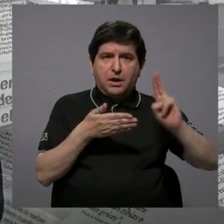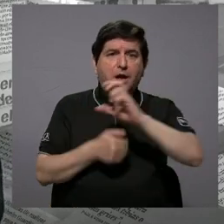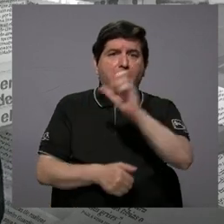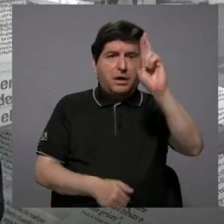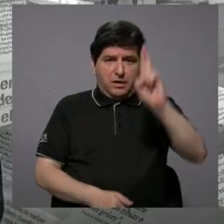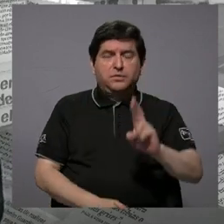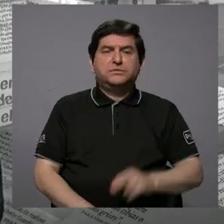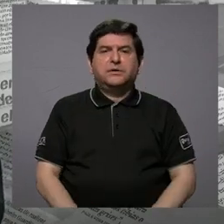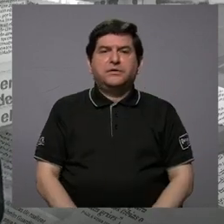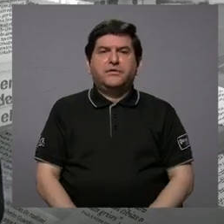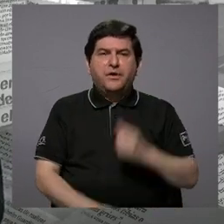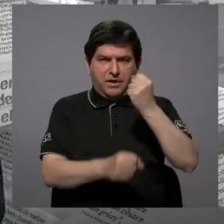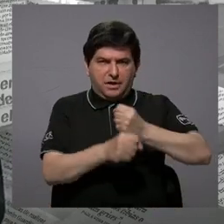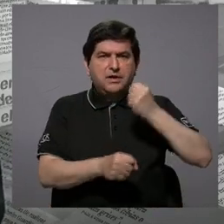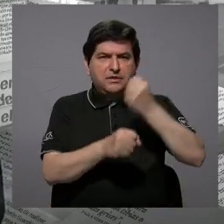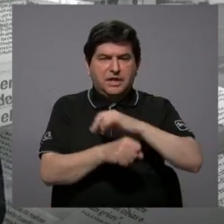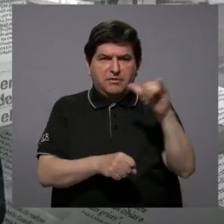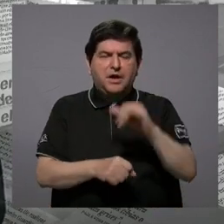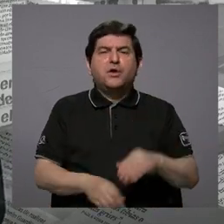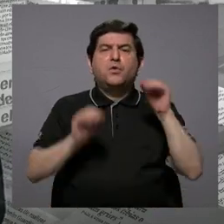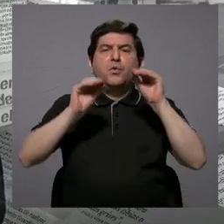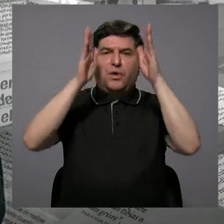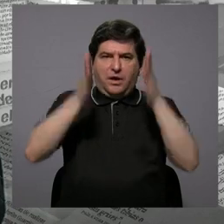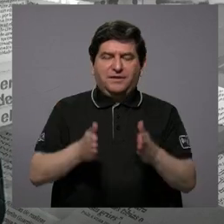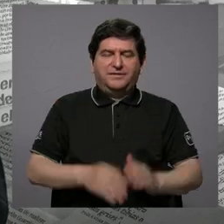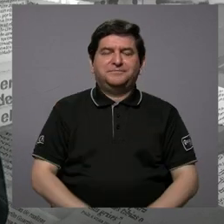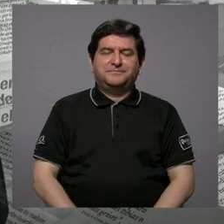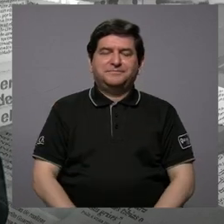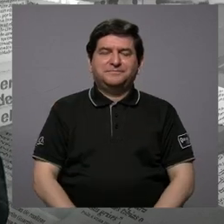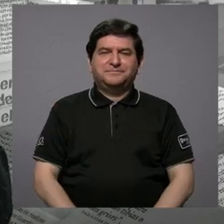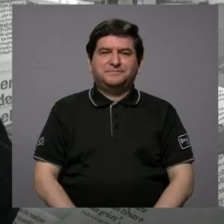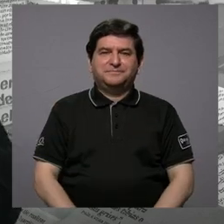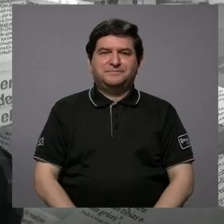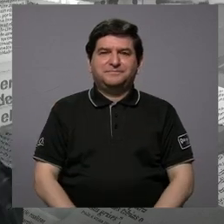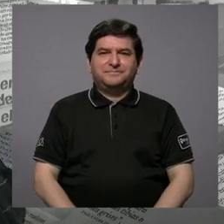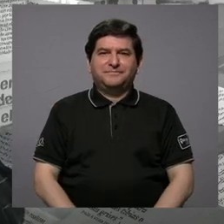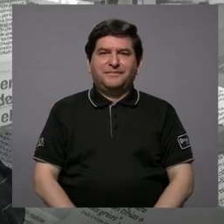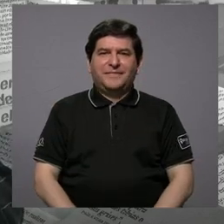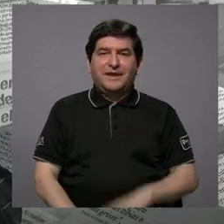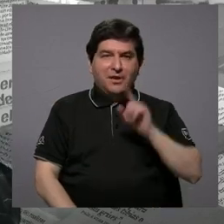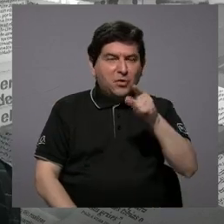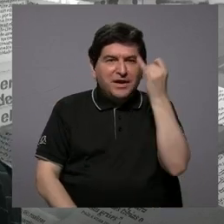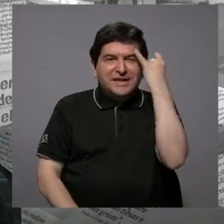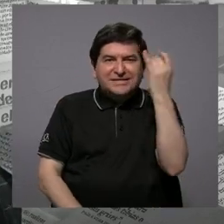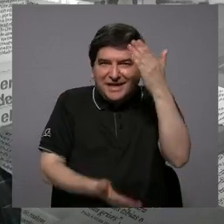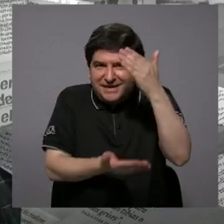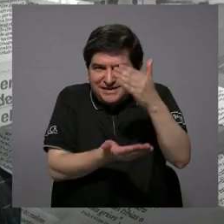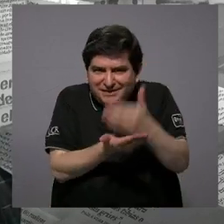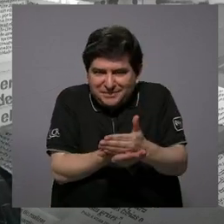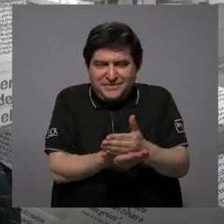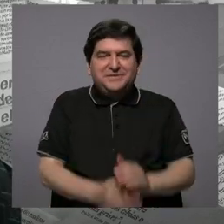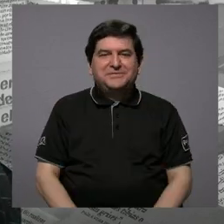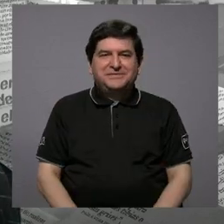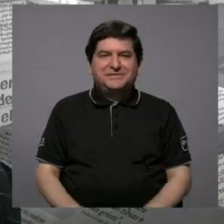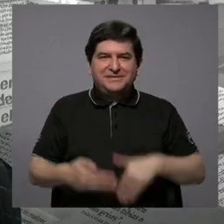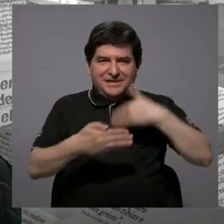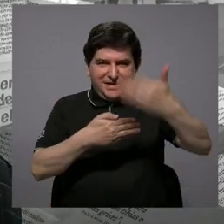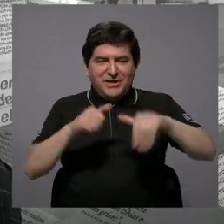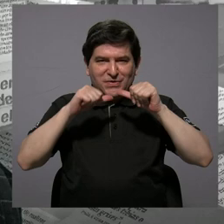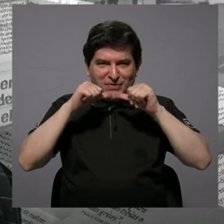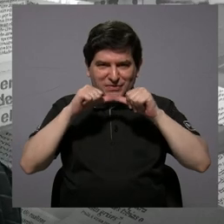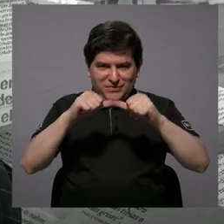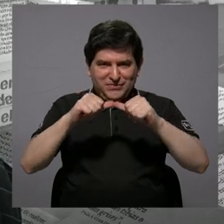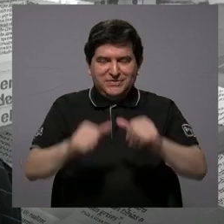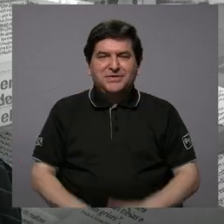Rica a trabajar también como profesor. Entonces, nos vamos a quedar con eso. Vamos a hacer una pausa y enseguida